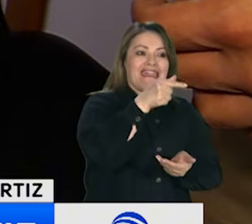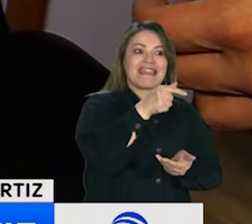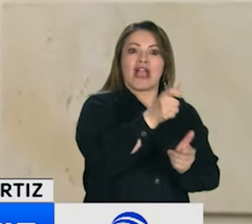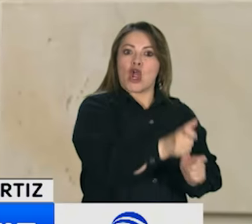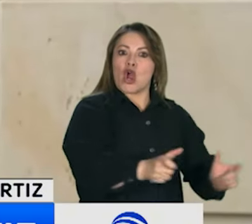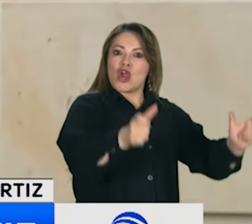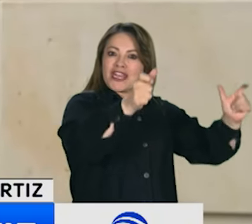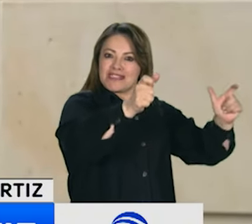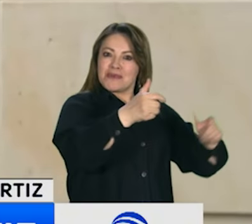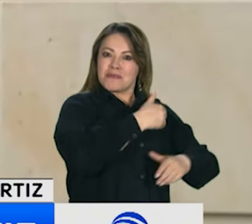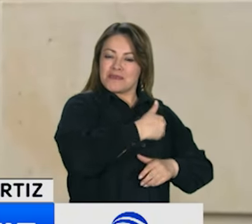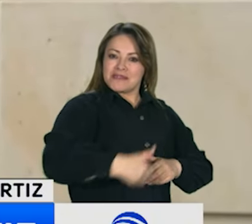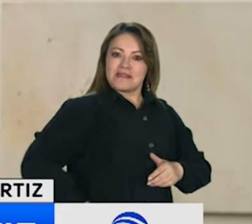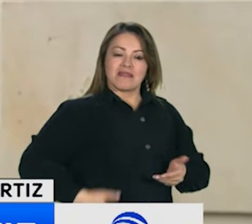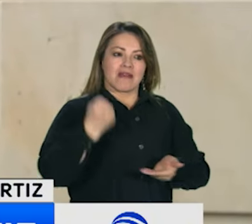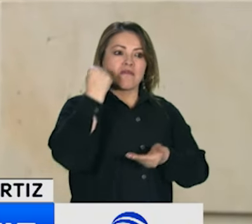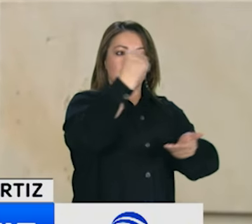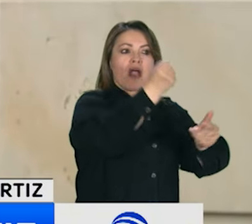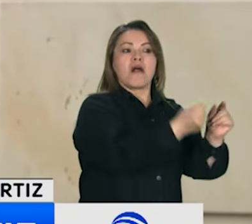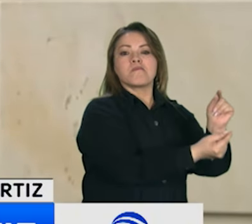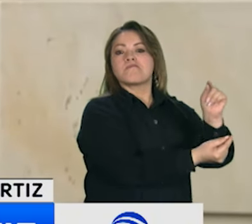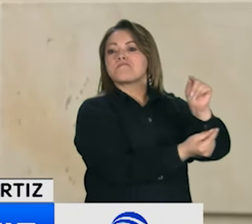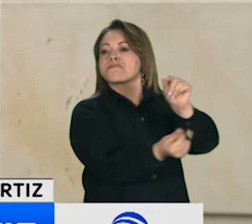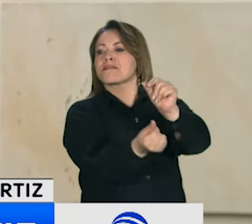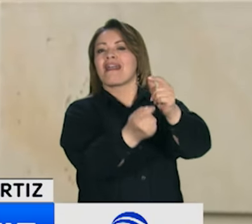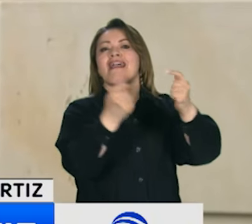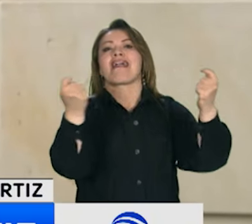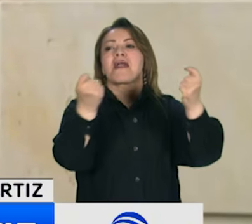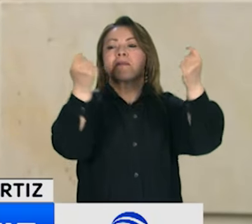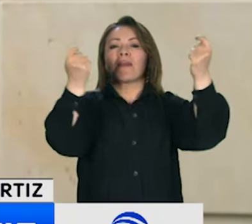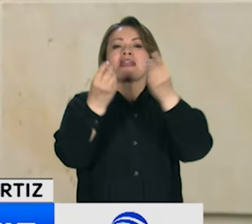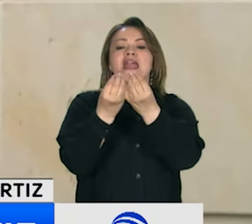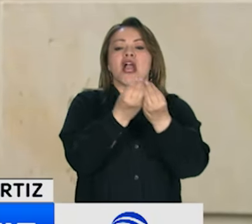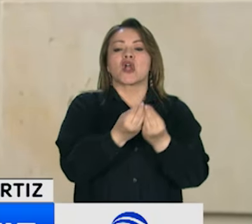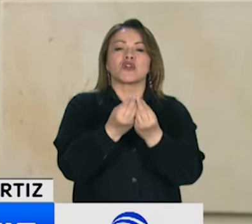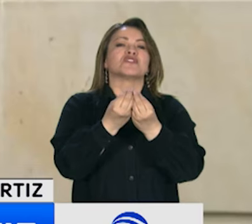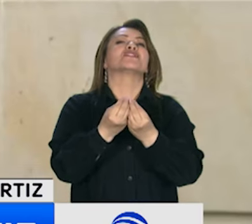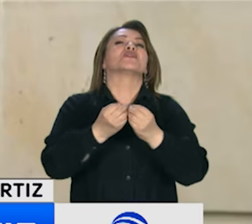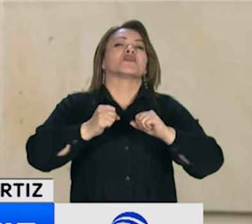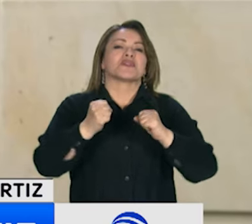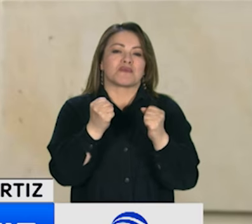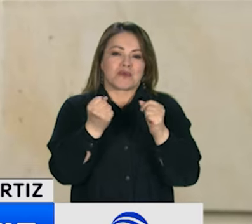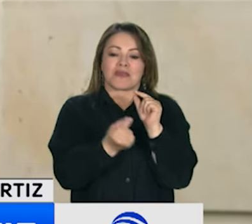del Congreso, financiaría la campaña de su hija al Consejo de Bogotá.